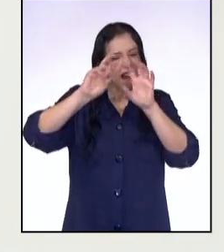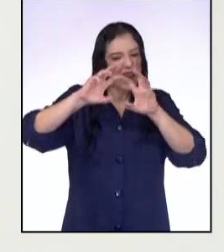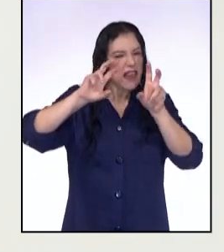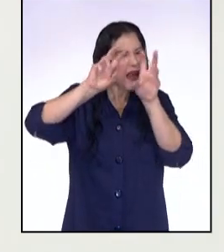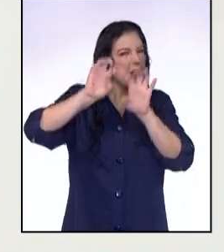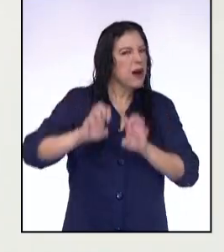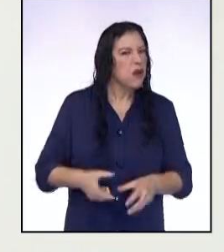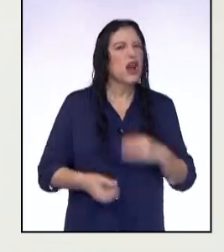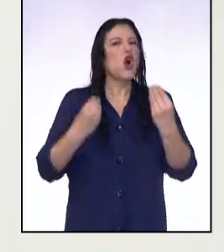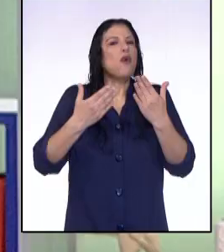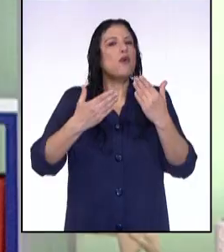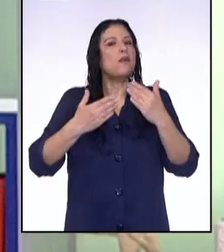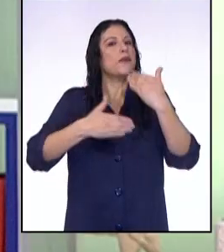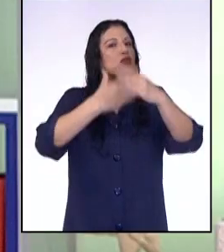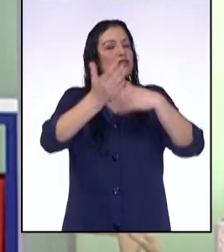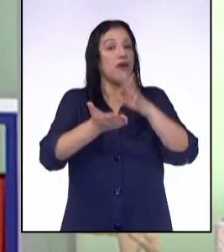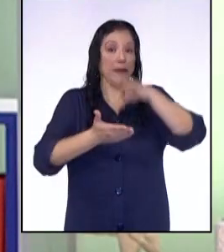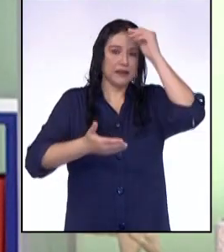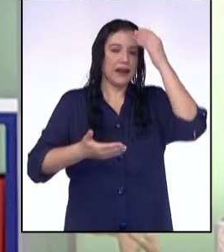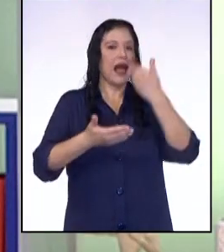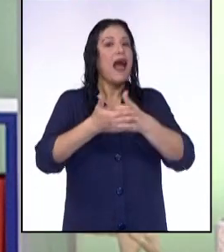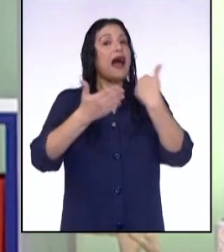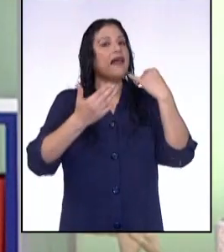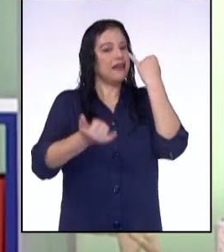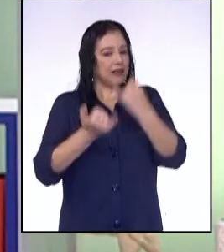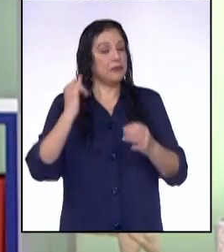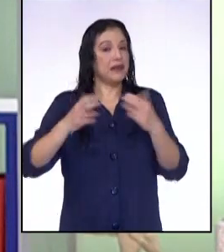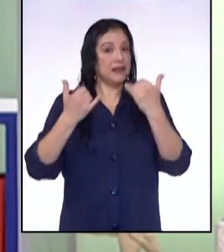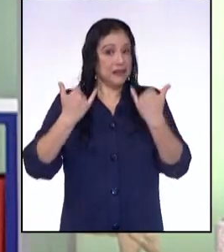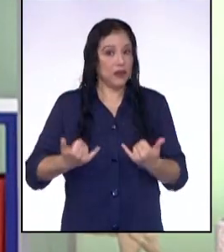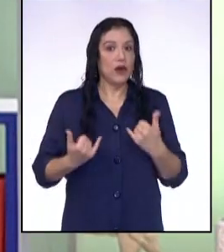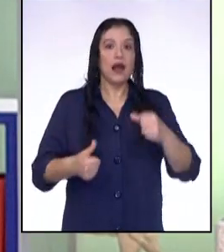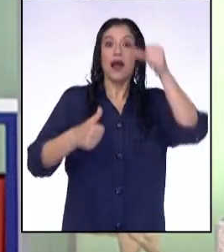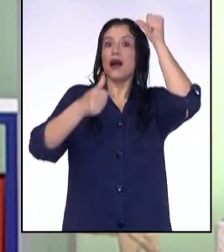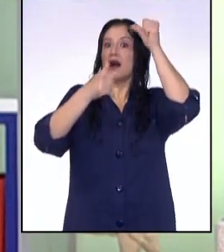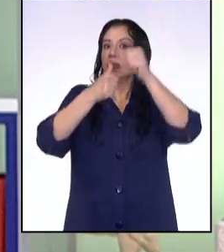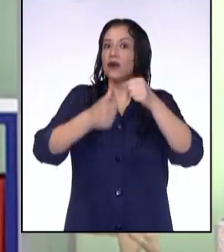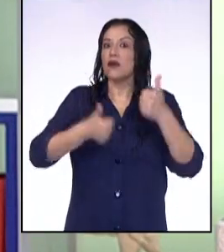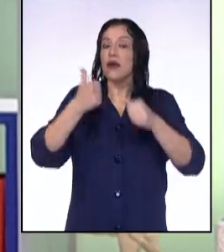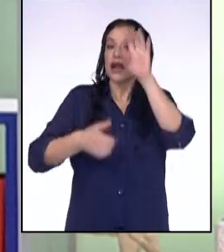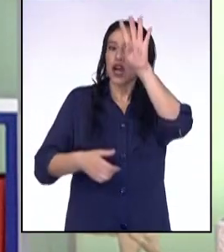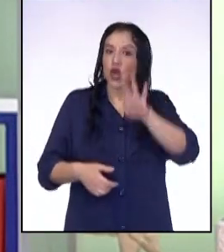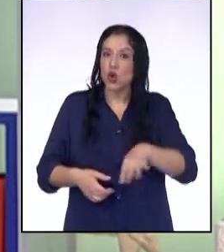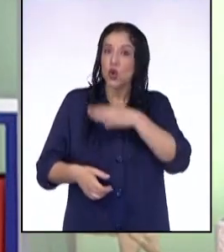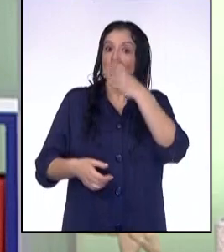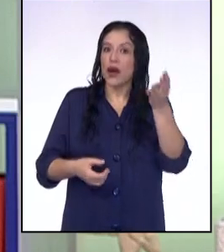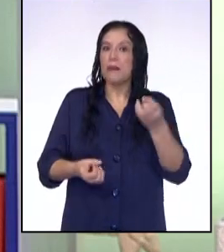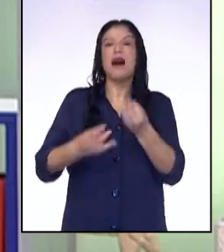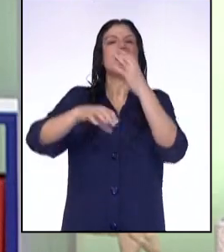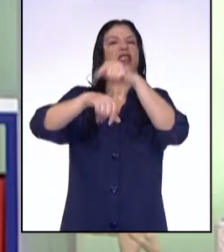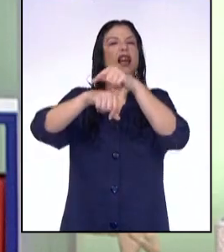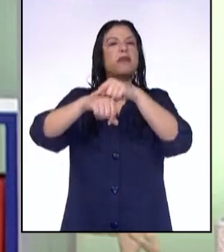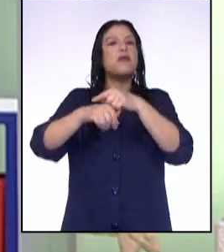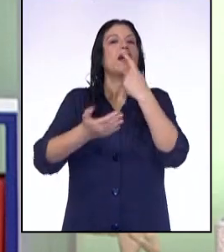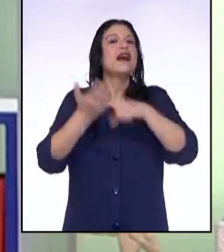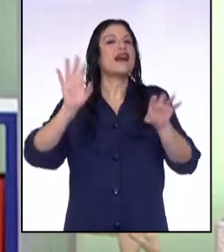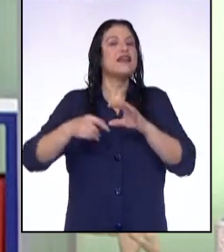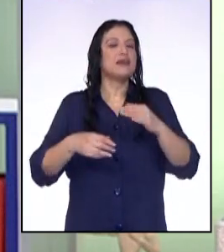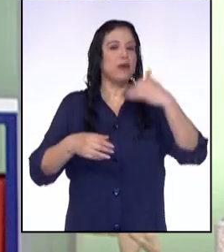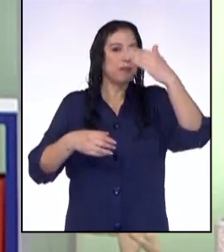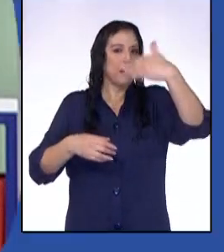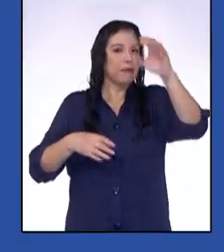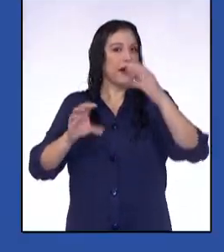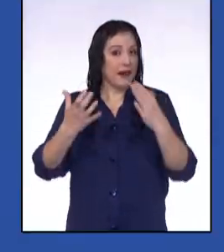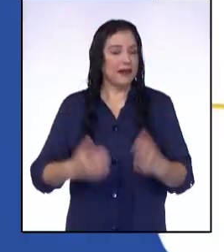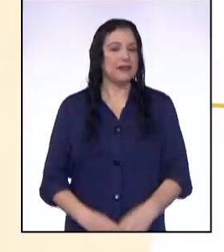está nuestro proceso de aprendizaje. Antes de terminar la sesión, es importante recordar el cronograma para saber lo que nos toca hacer en los programas